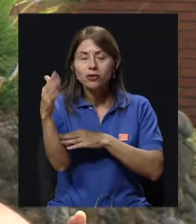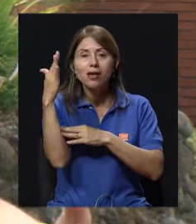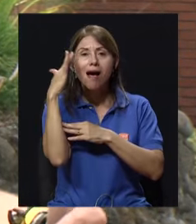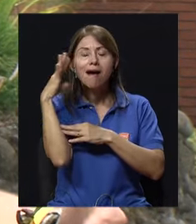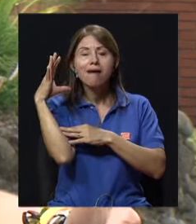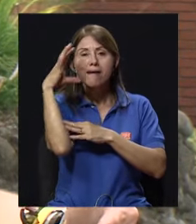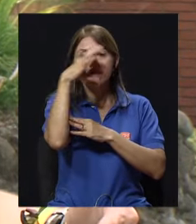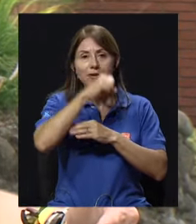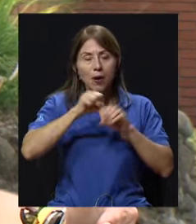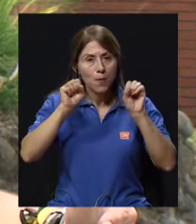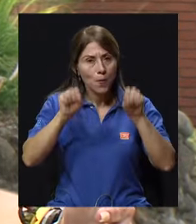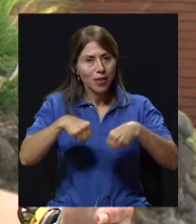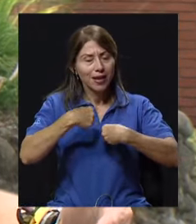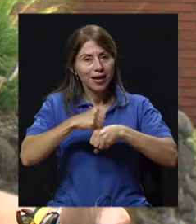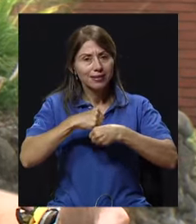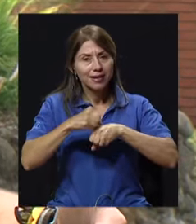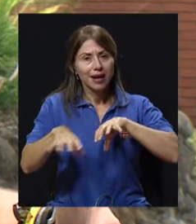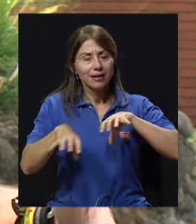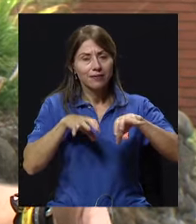actividad física y hay muchos también,